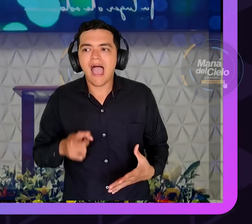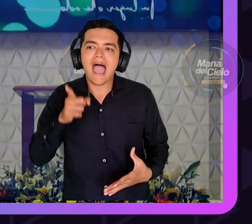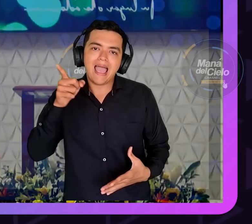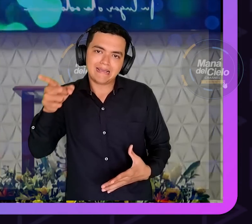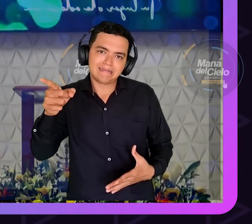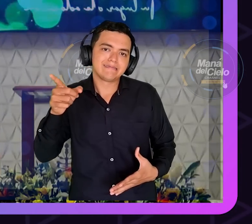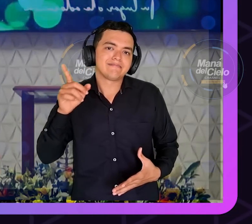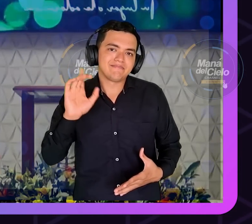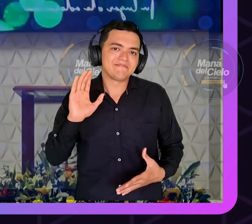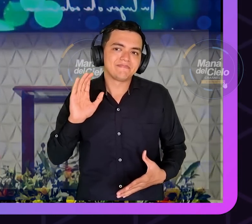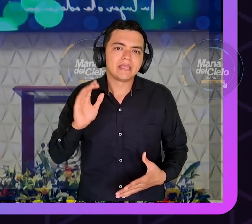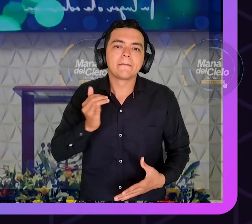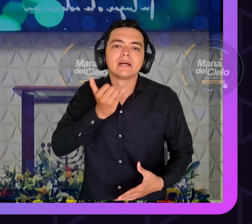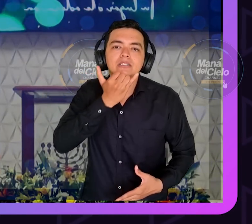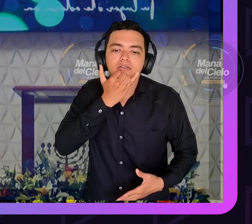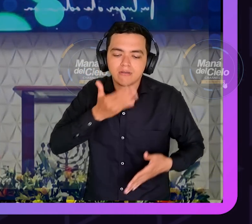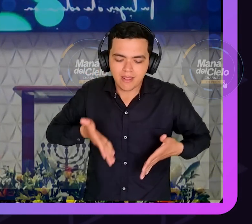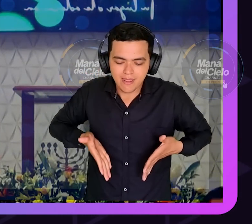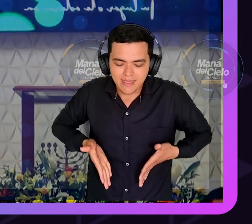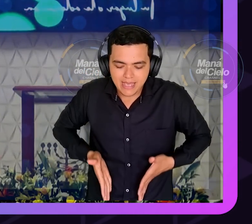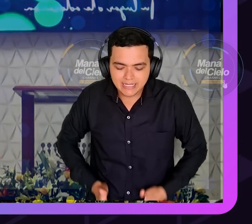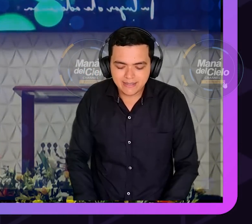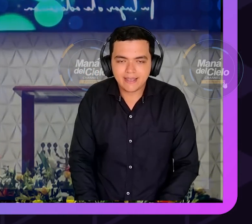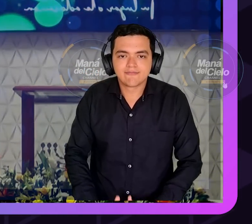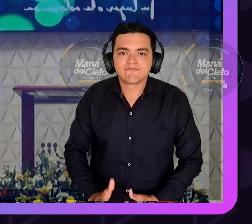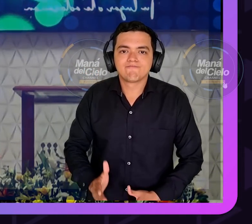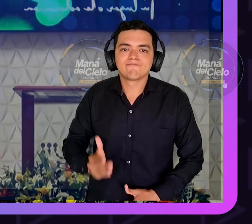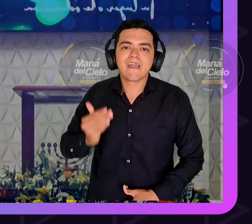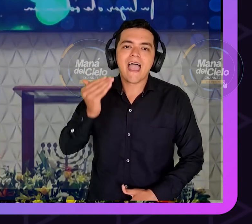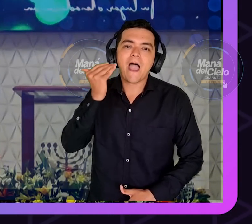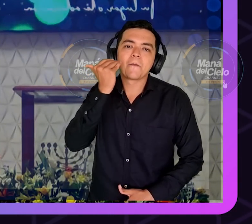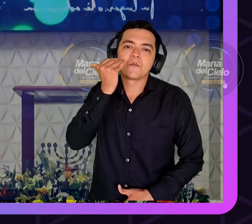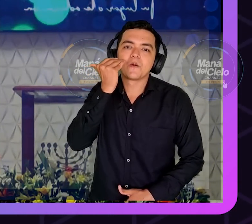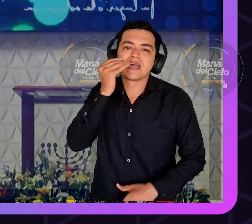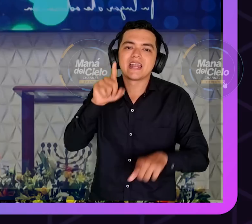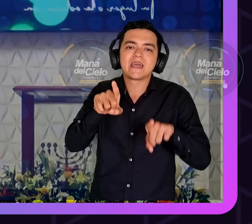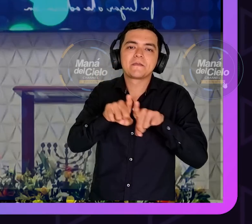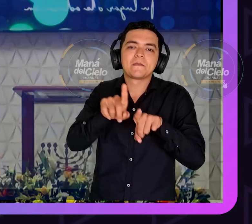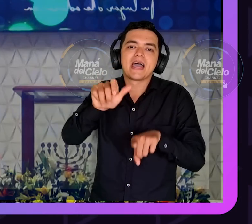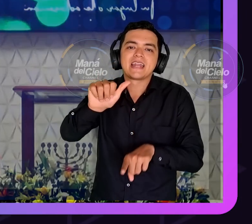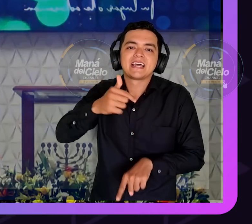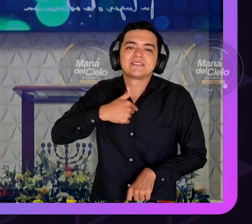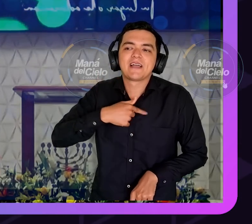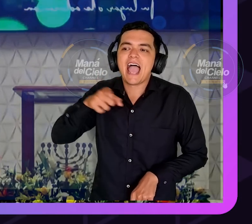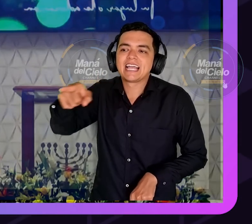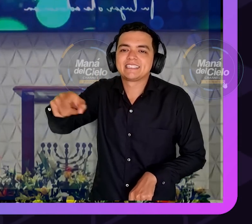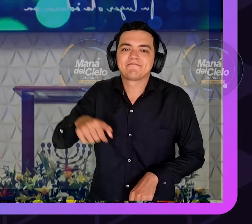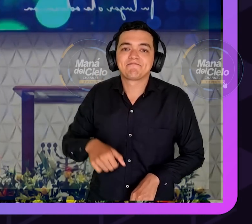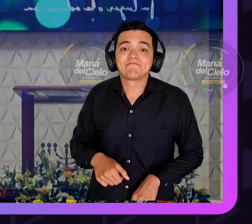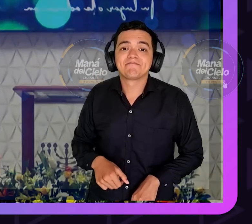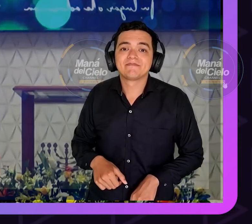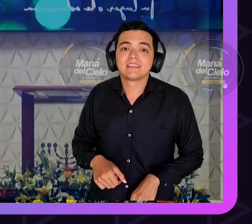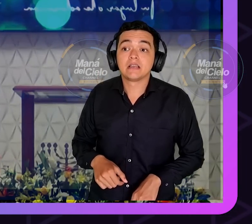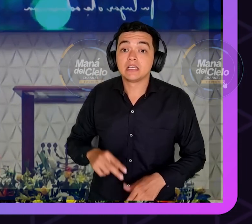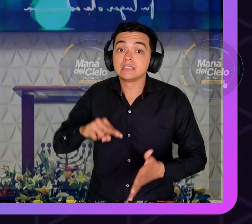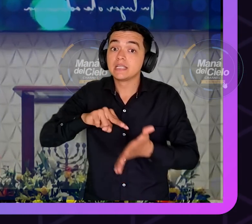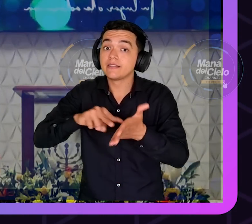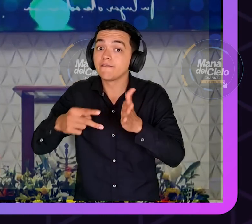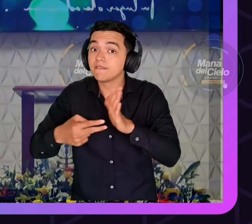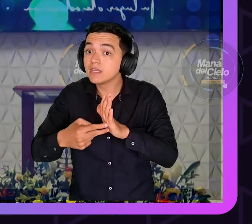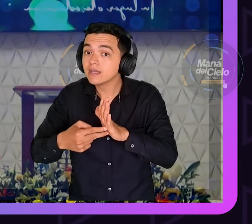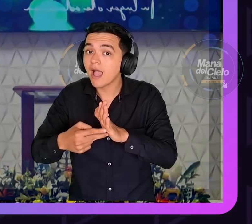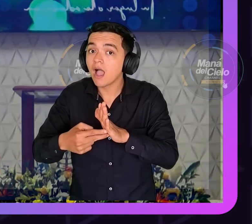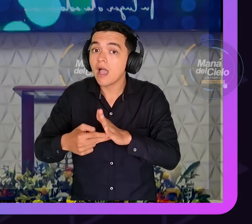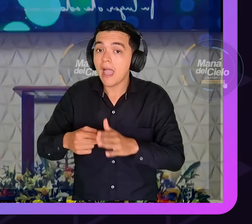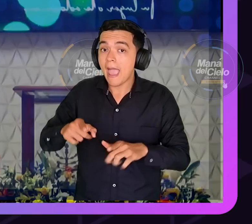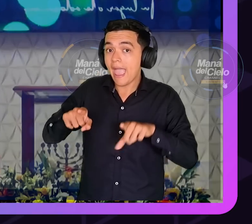estómago le nació allá hija de la misma señora que vivía aquí pero esta no es Barranquillera sino sitio no era y